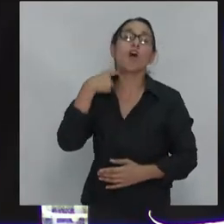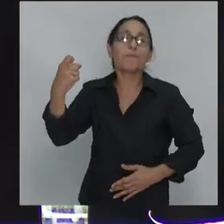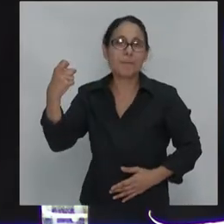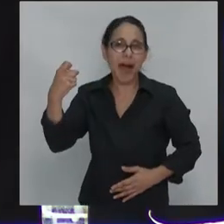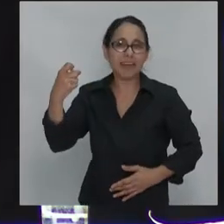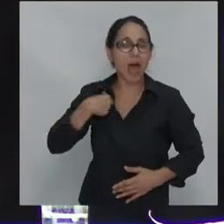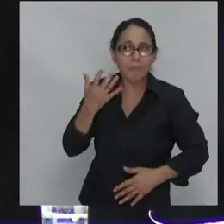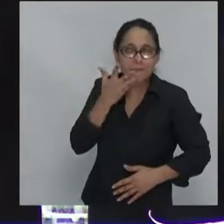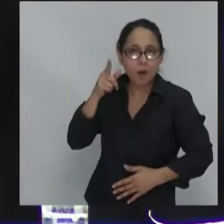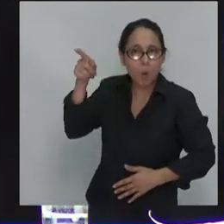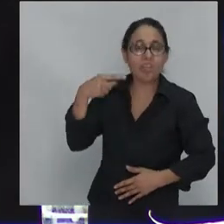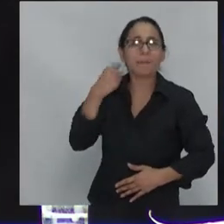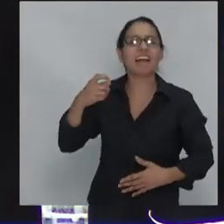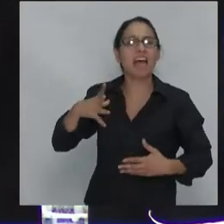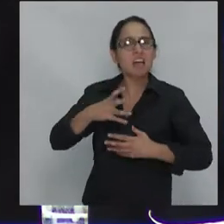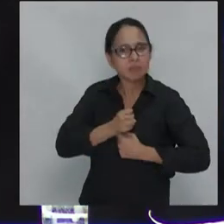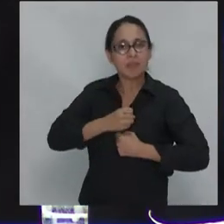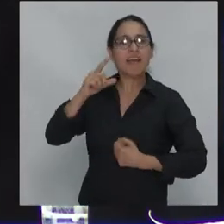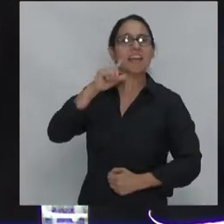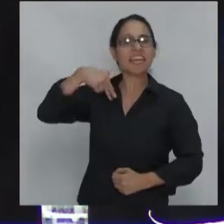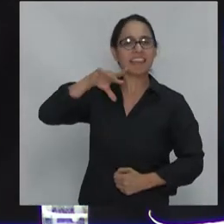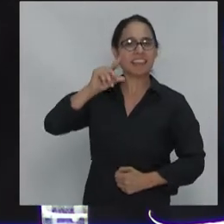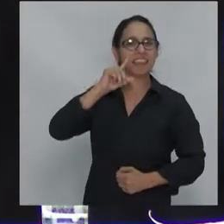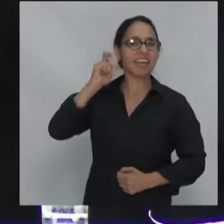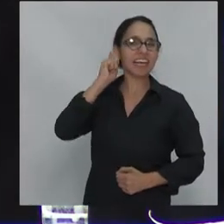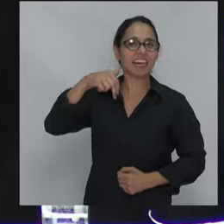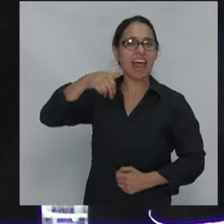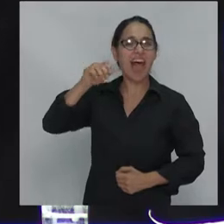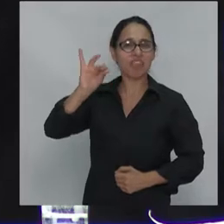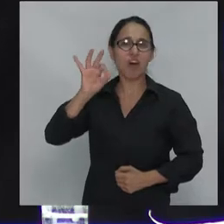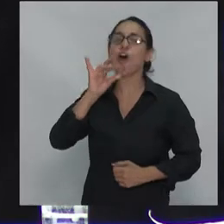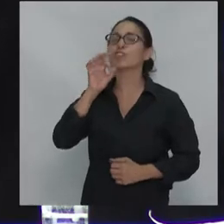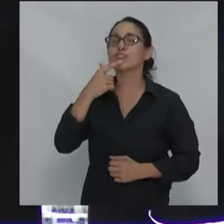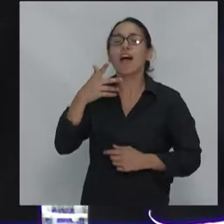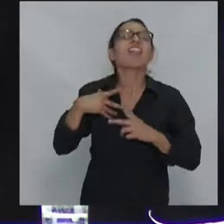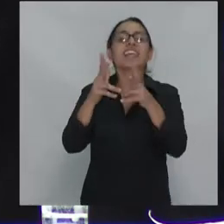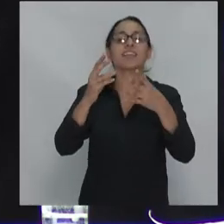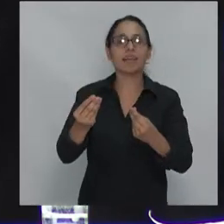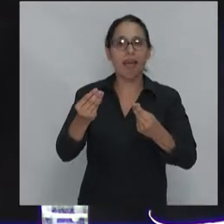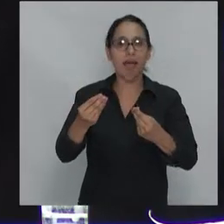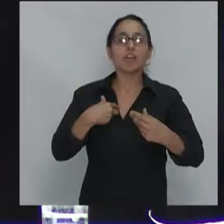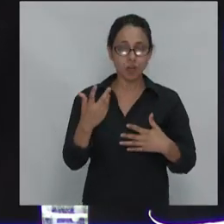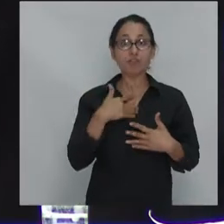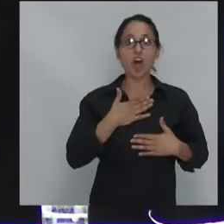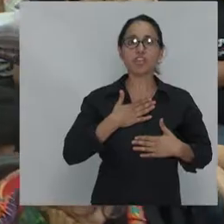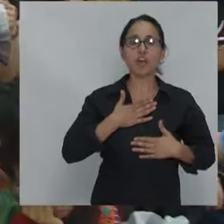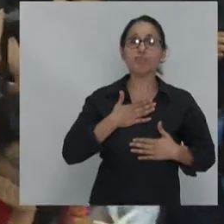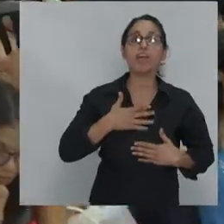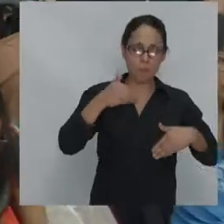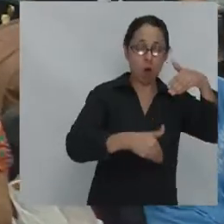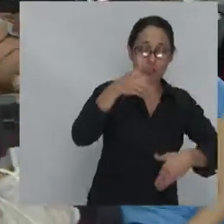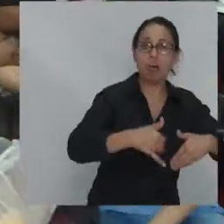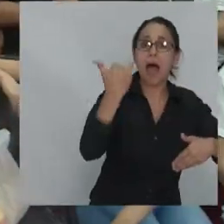siempre me gustan mucho, decían, tenemos voto, pero no tenemos voz. Es evidente, cuando uno tiene un voto, pero escoger entre dos